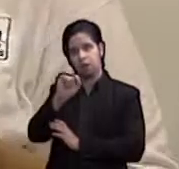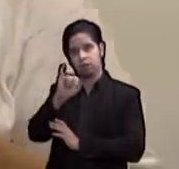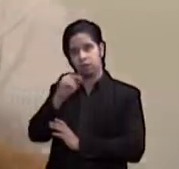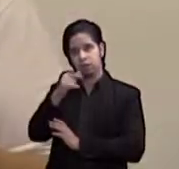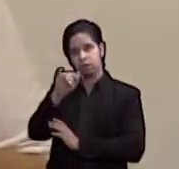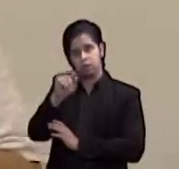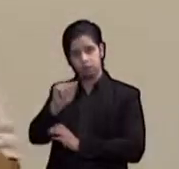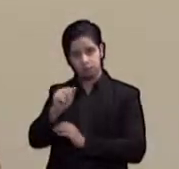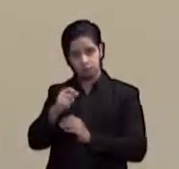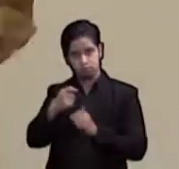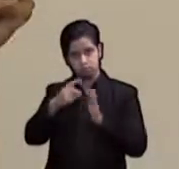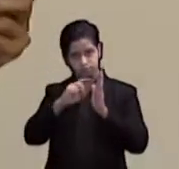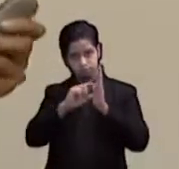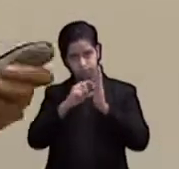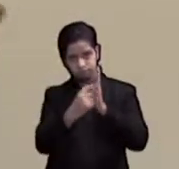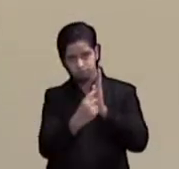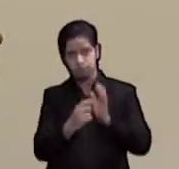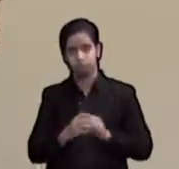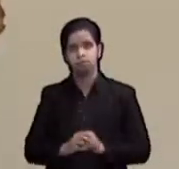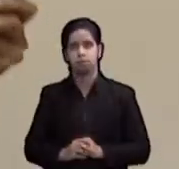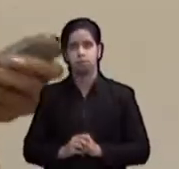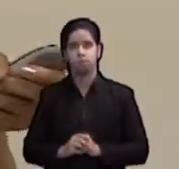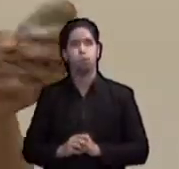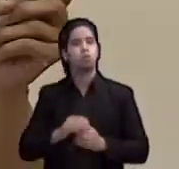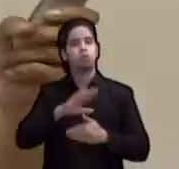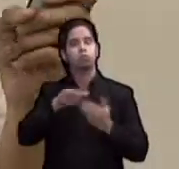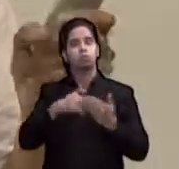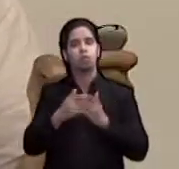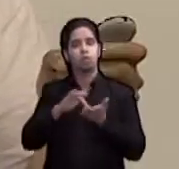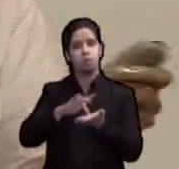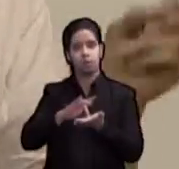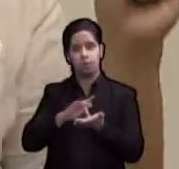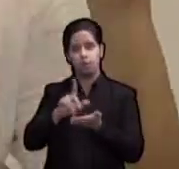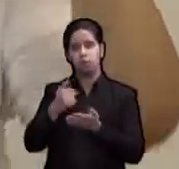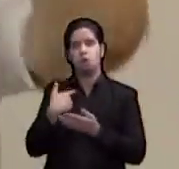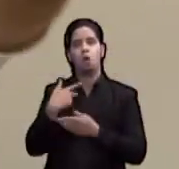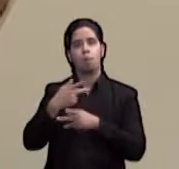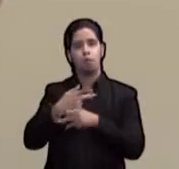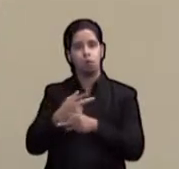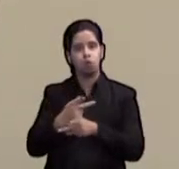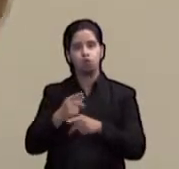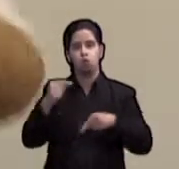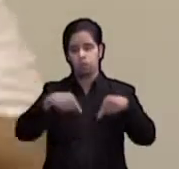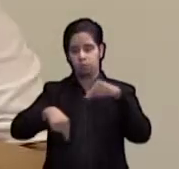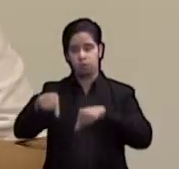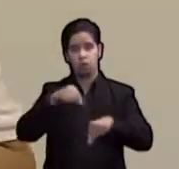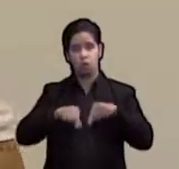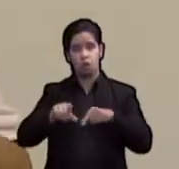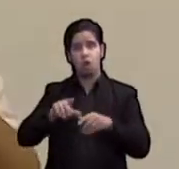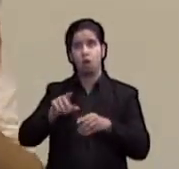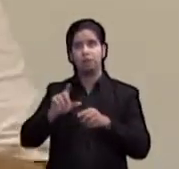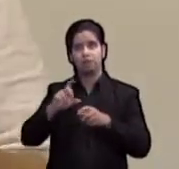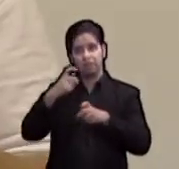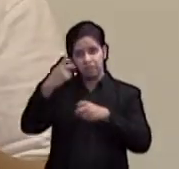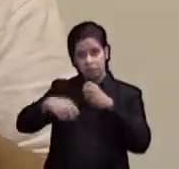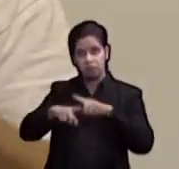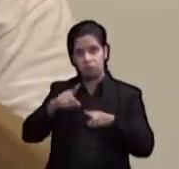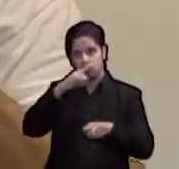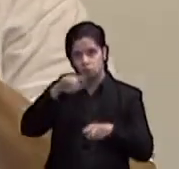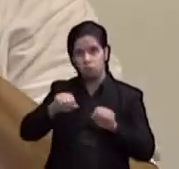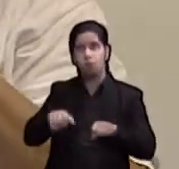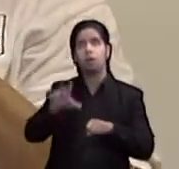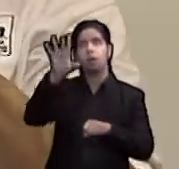plaguicidas, almacena todos los medicamentos y productos químicos fuera del alcance de los niños. Además de